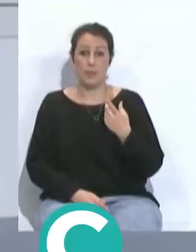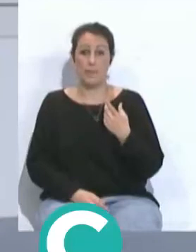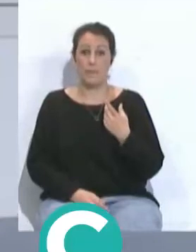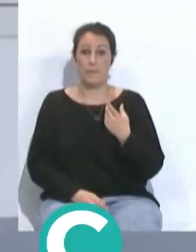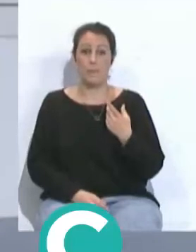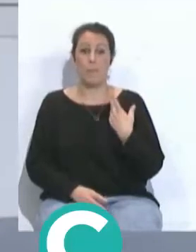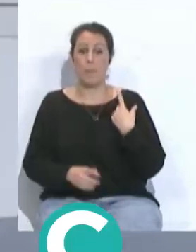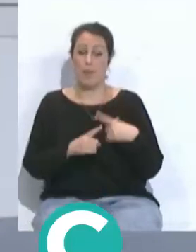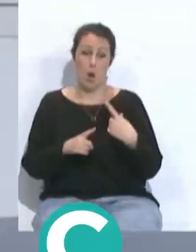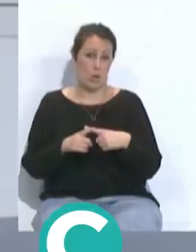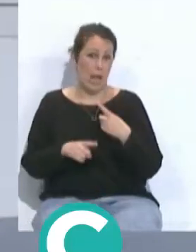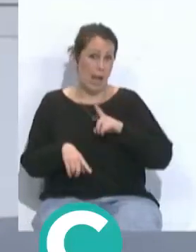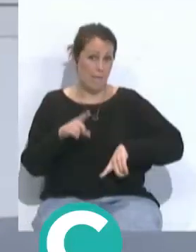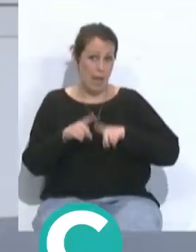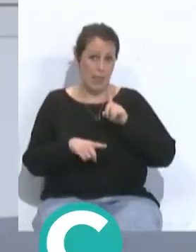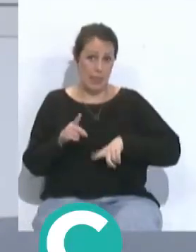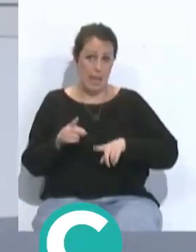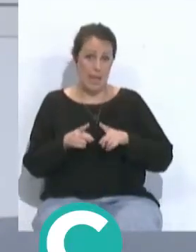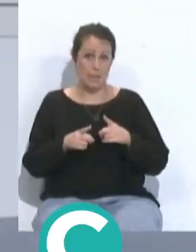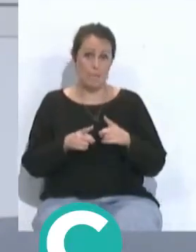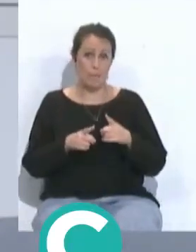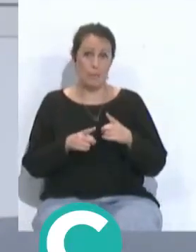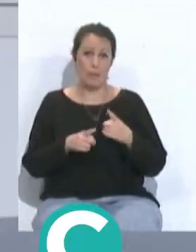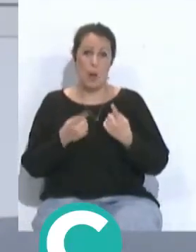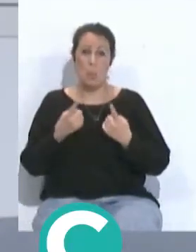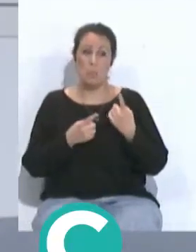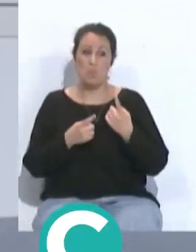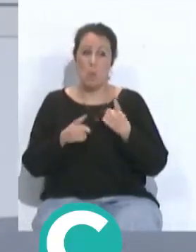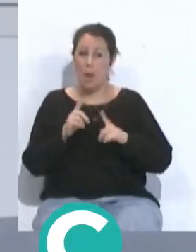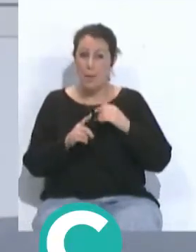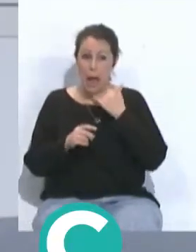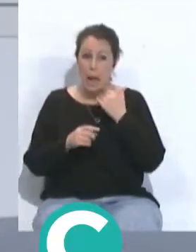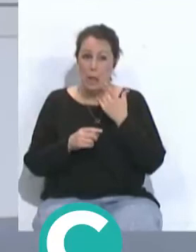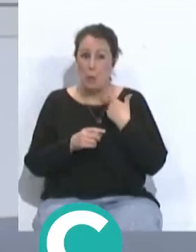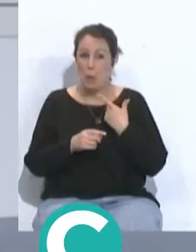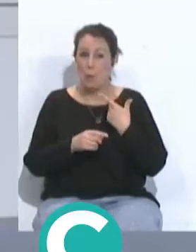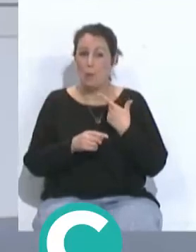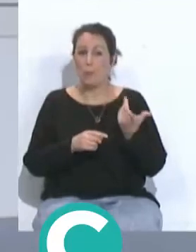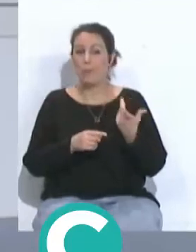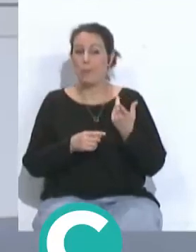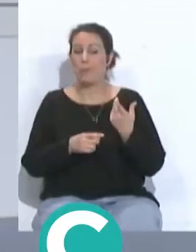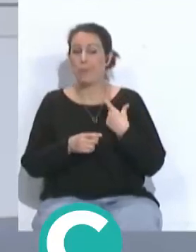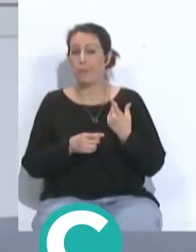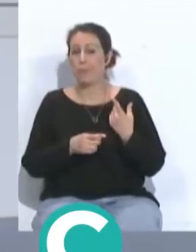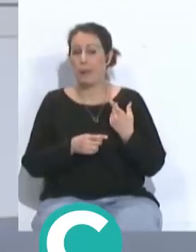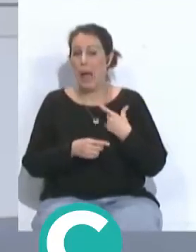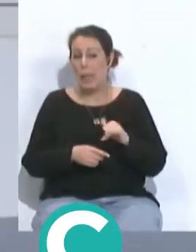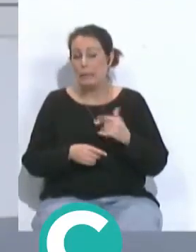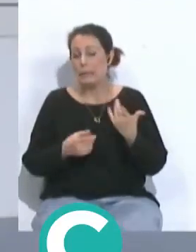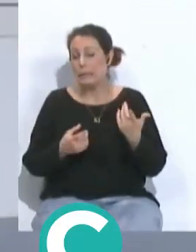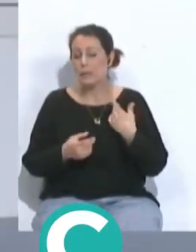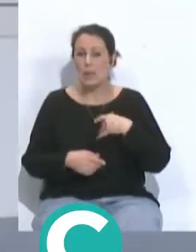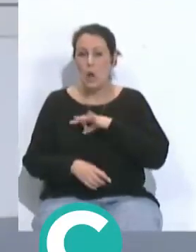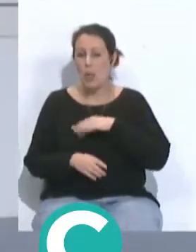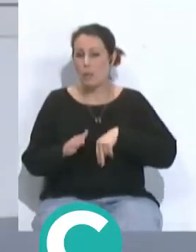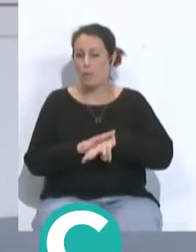han sacado cosas algunas veces de alguna trifurga o alguna cosa pero cosas mínimas en un señor del fútbol creo que